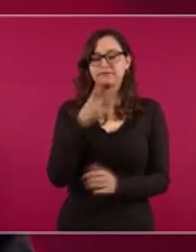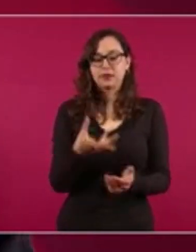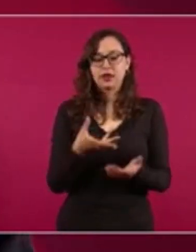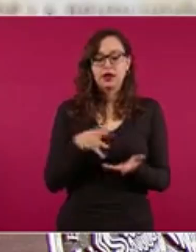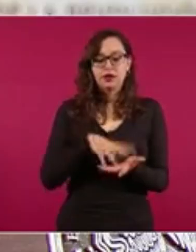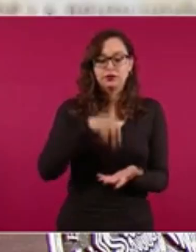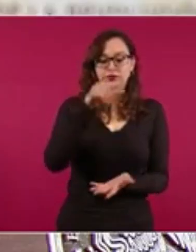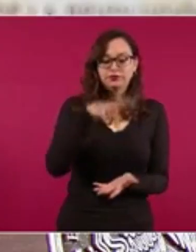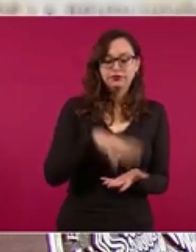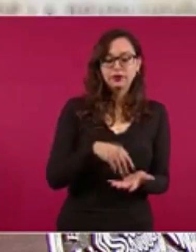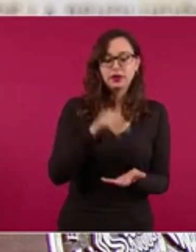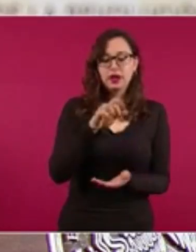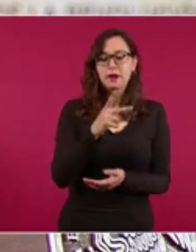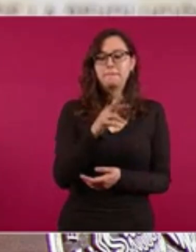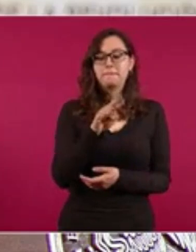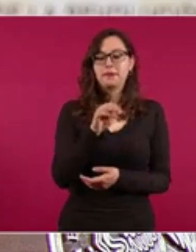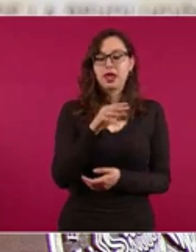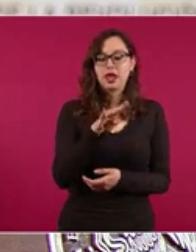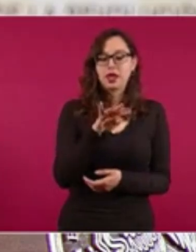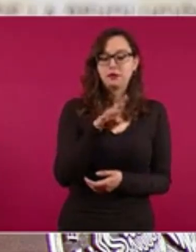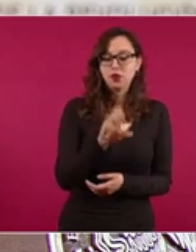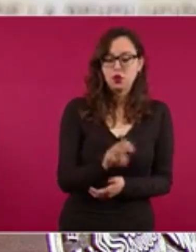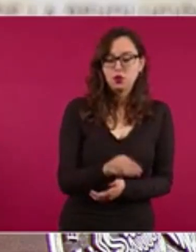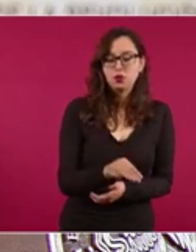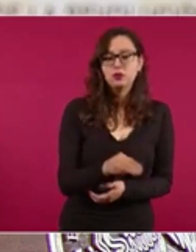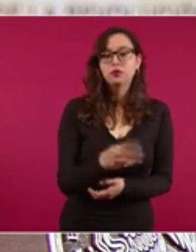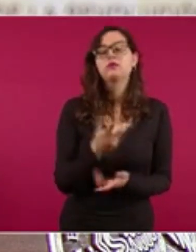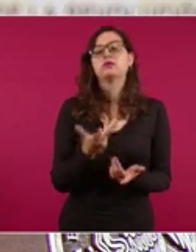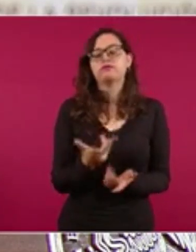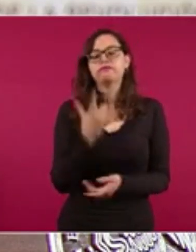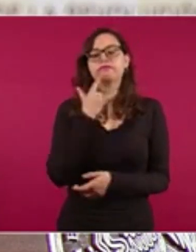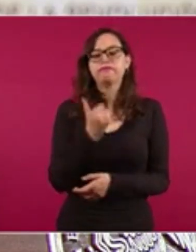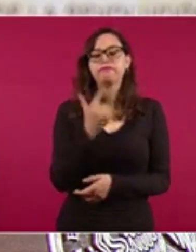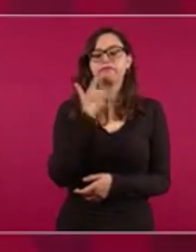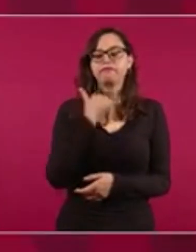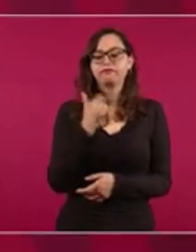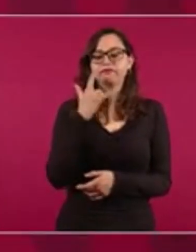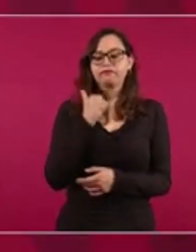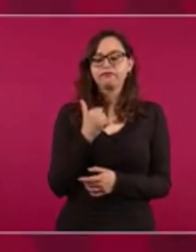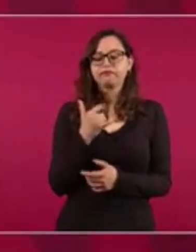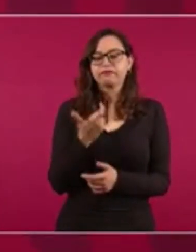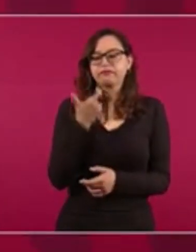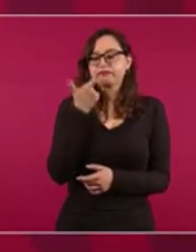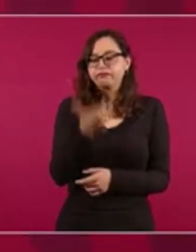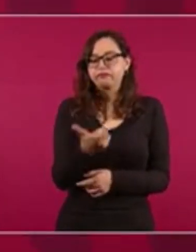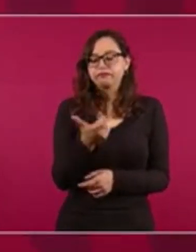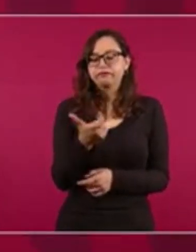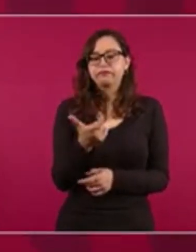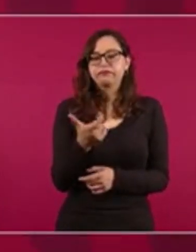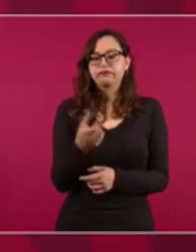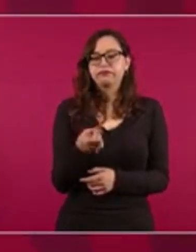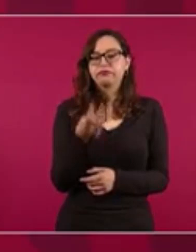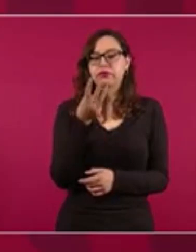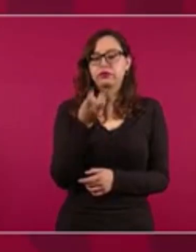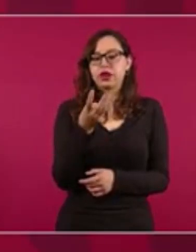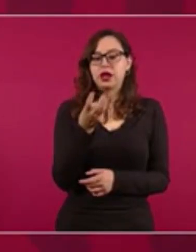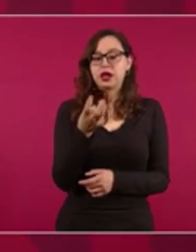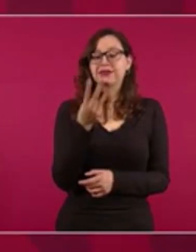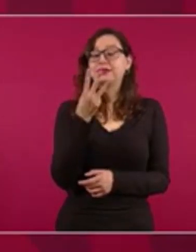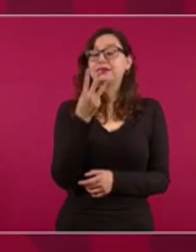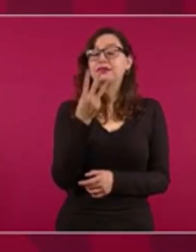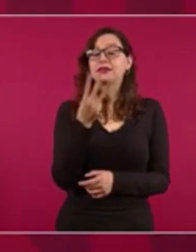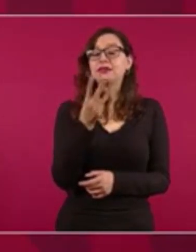sin conservadores, el esfuerzo se extenderá para alcanzar un precio promedio tres por ciento menor